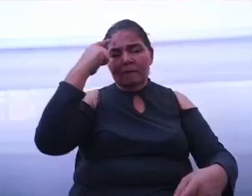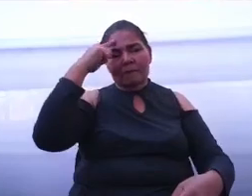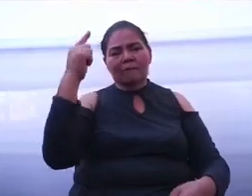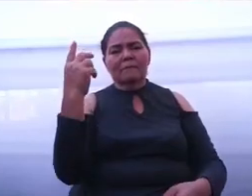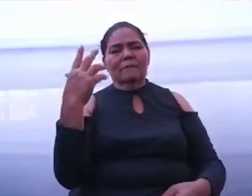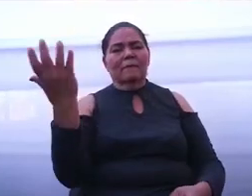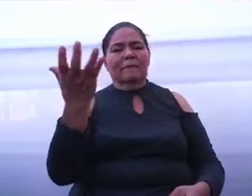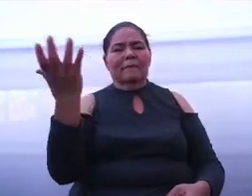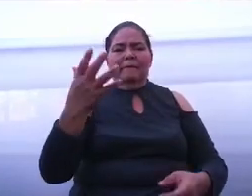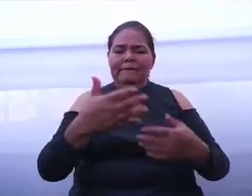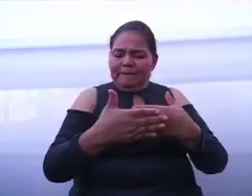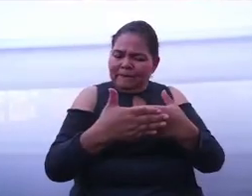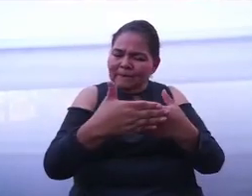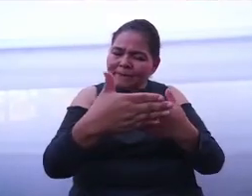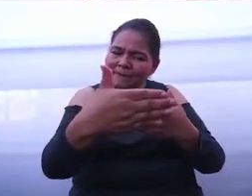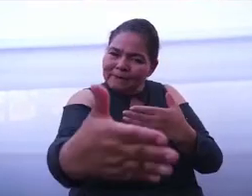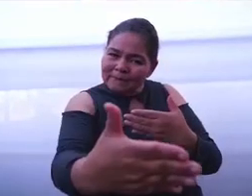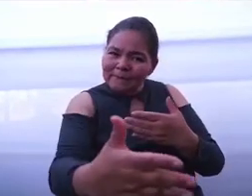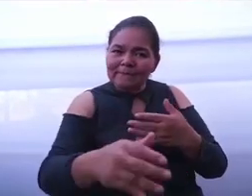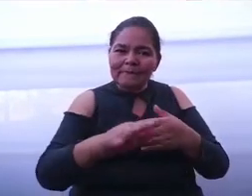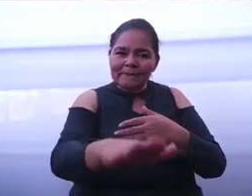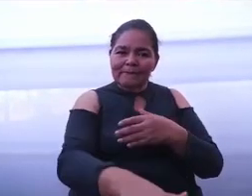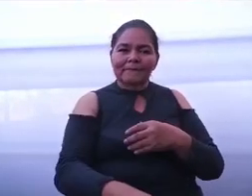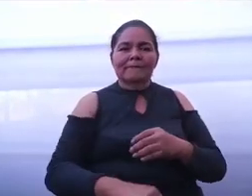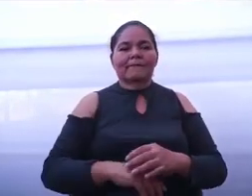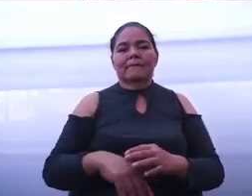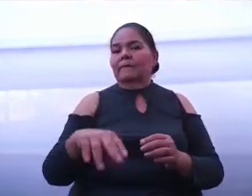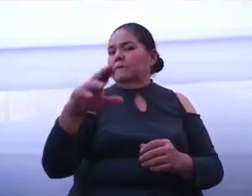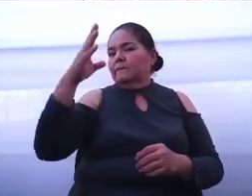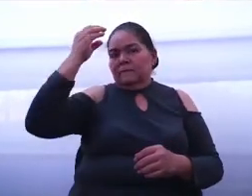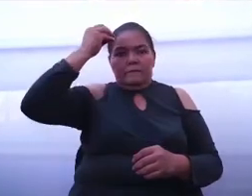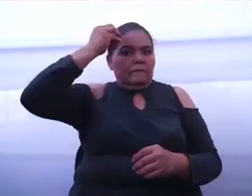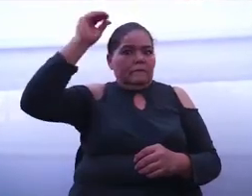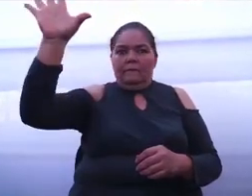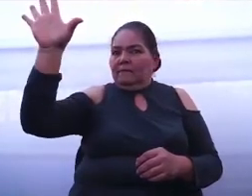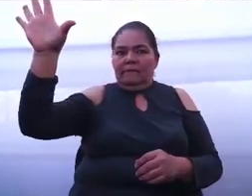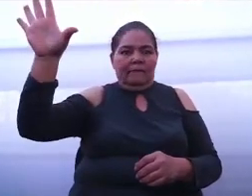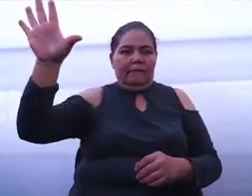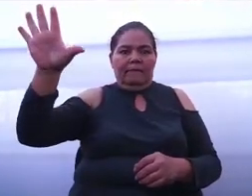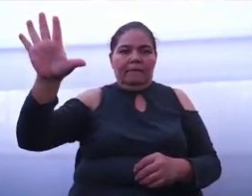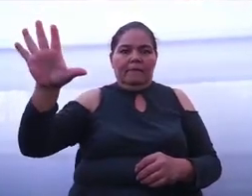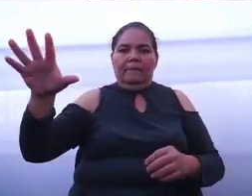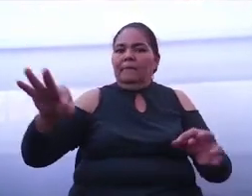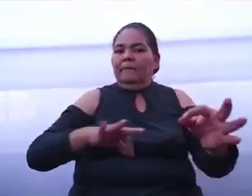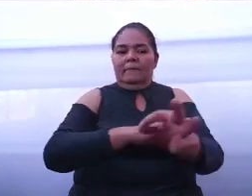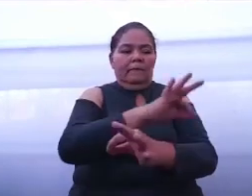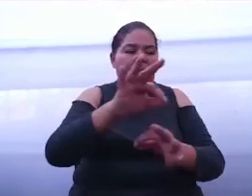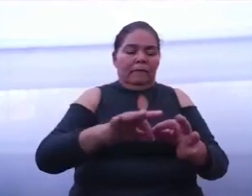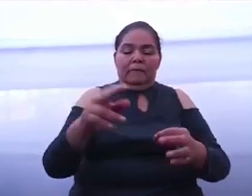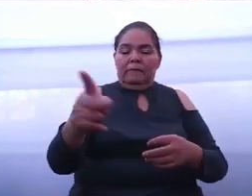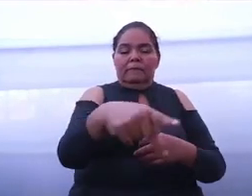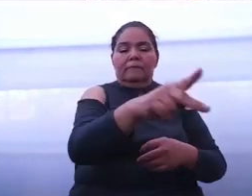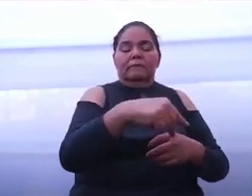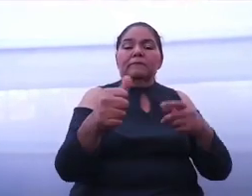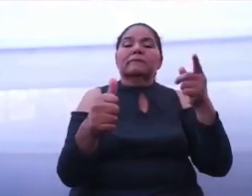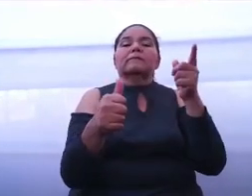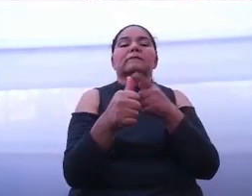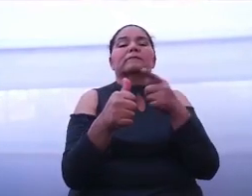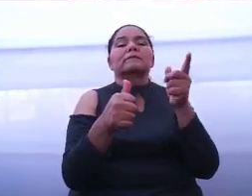salir adelante y que no se les olvide, el pueblo es primero.